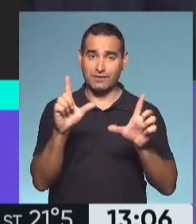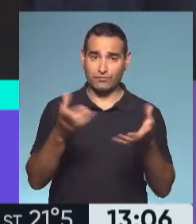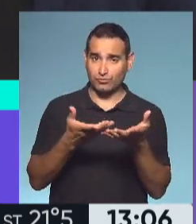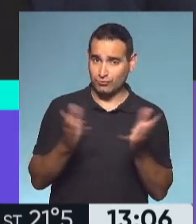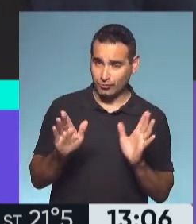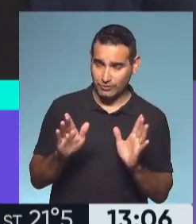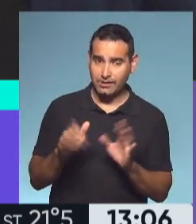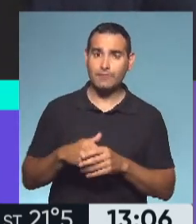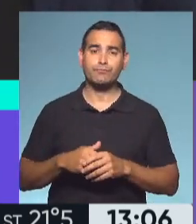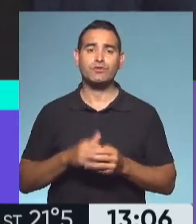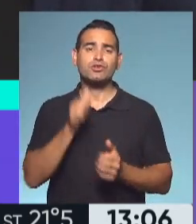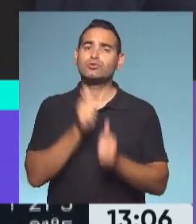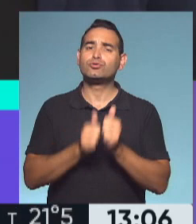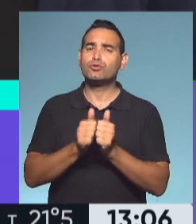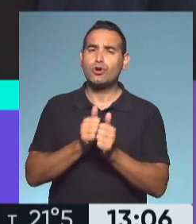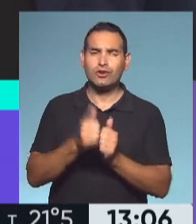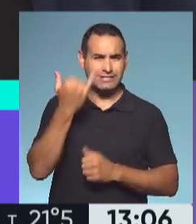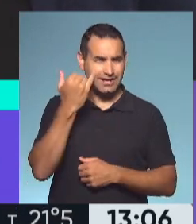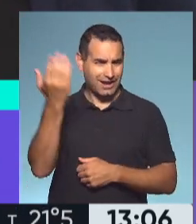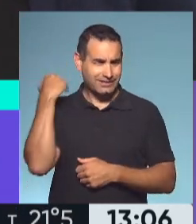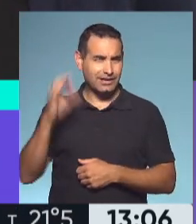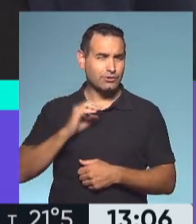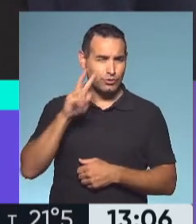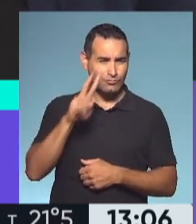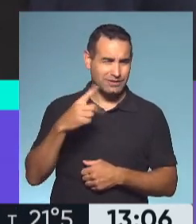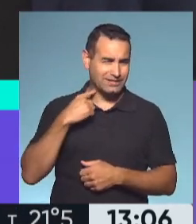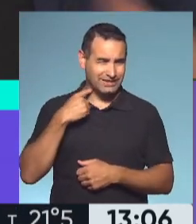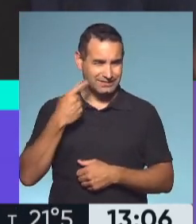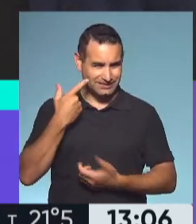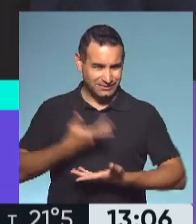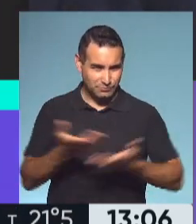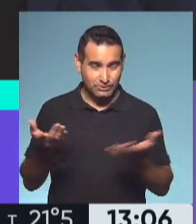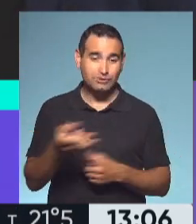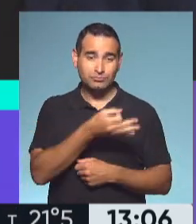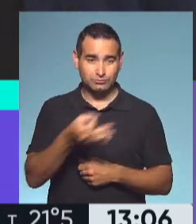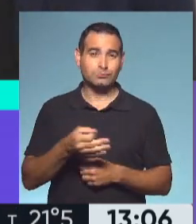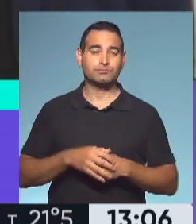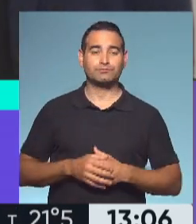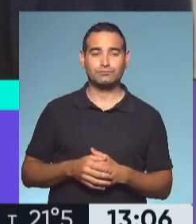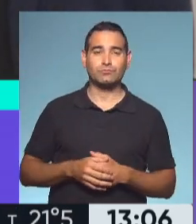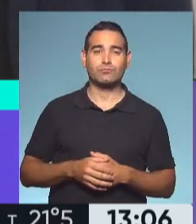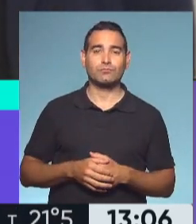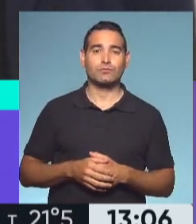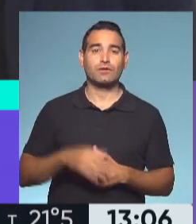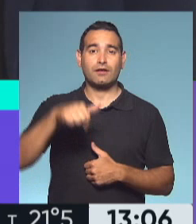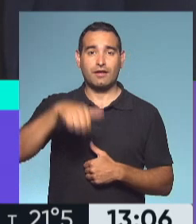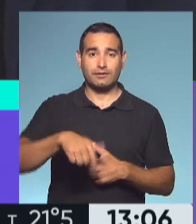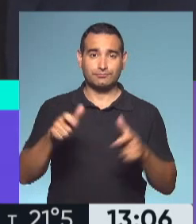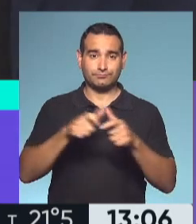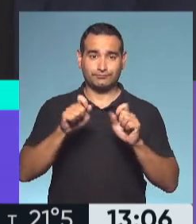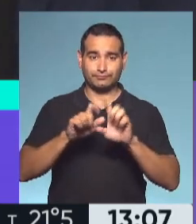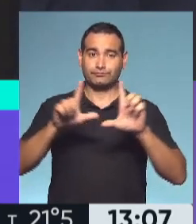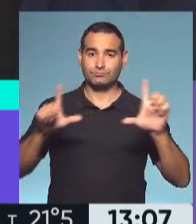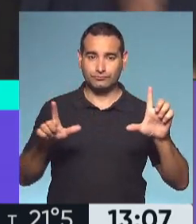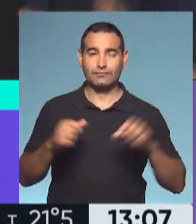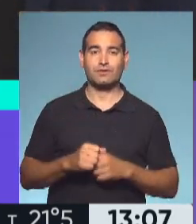Pública. Es una historia que se había presentado ya en el 2013, ¿se acuerdan ustedes? Bueno, combatientes entonces vendrá aquí a la pantalla de la Televisión